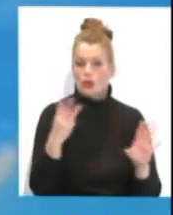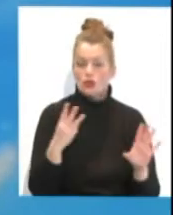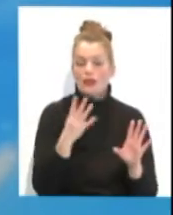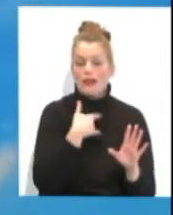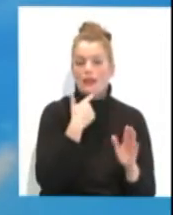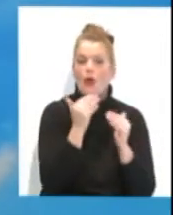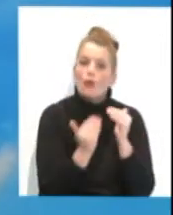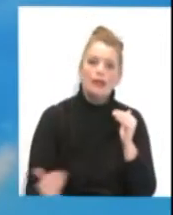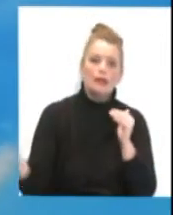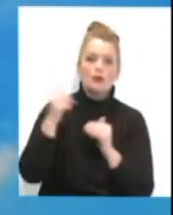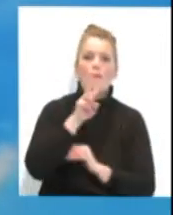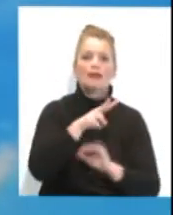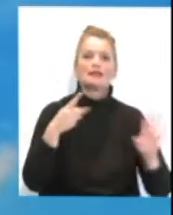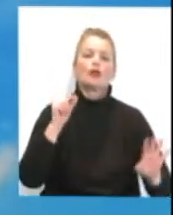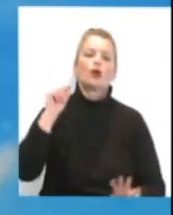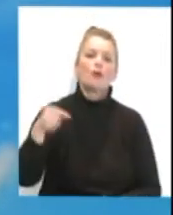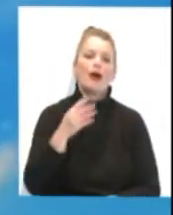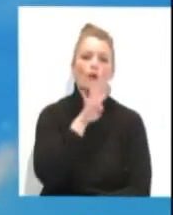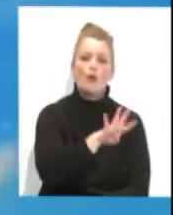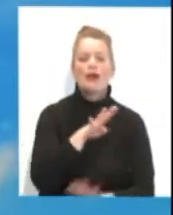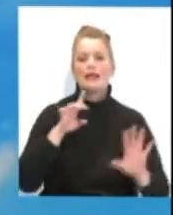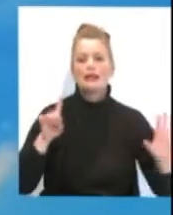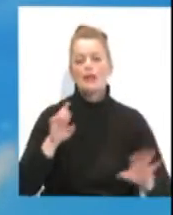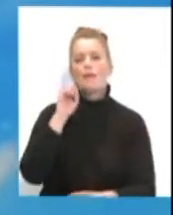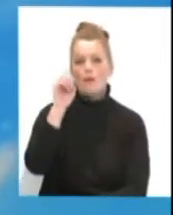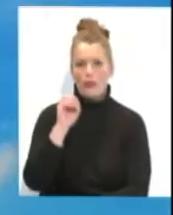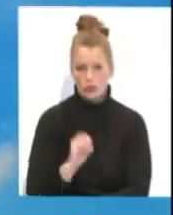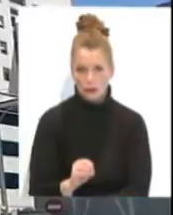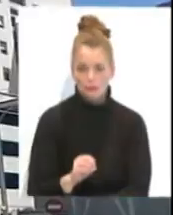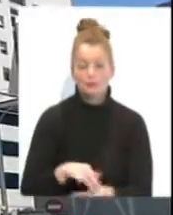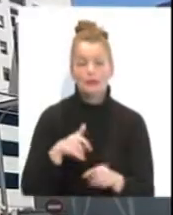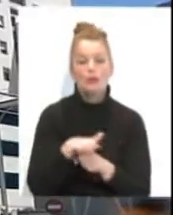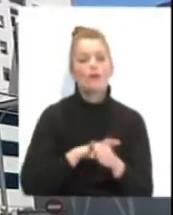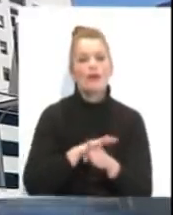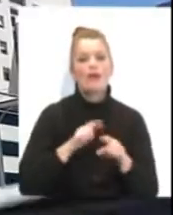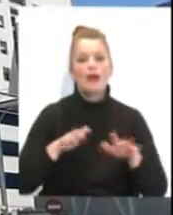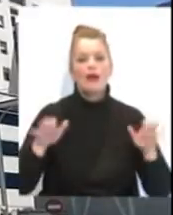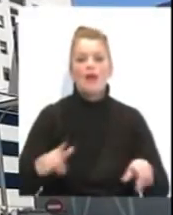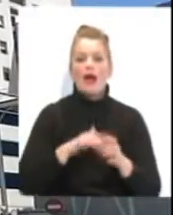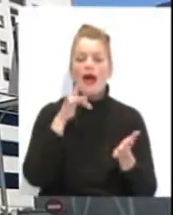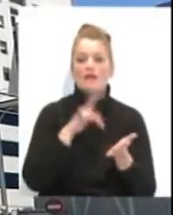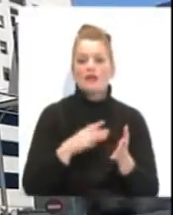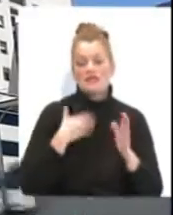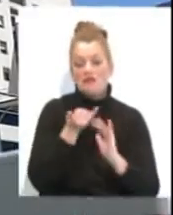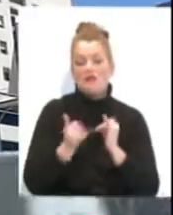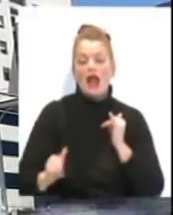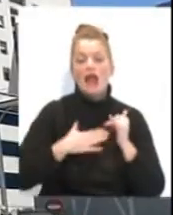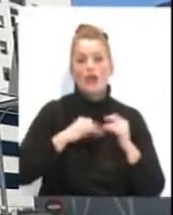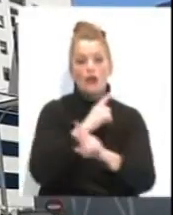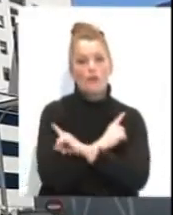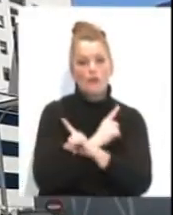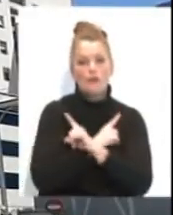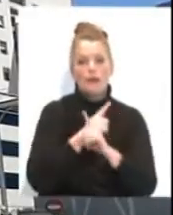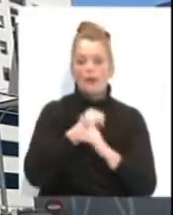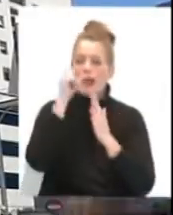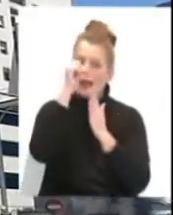incremento del 27,46%. En la provincia de Cádiz, a fecha de finales de noviembre, han salido de